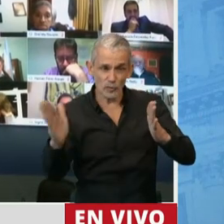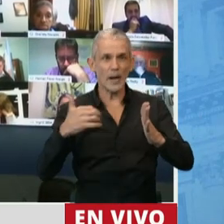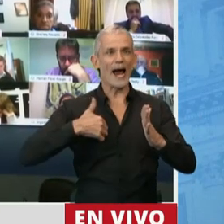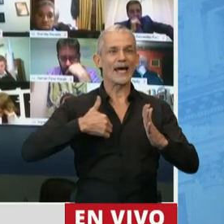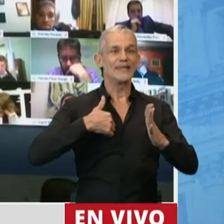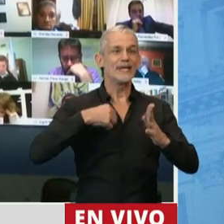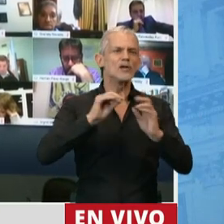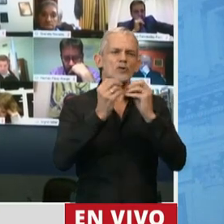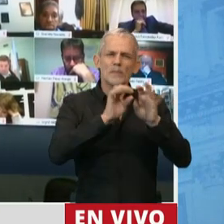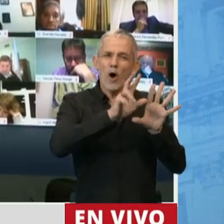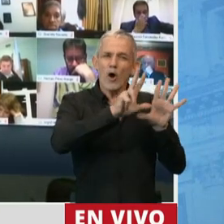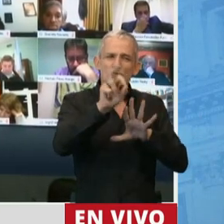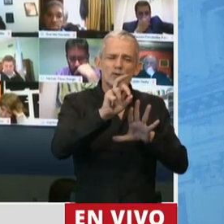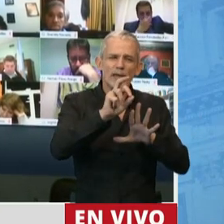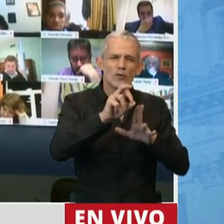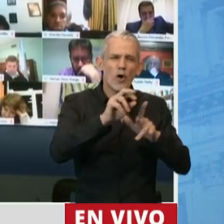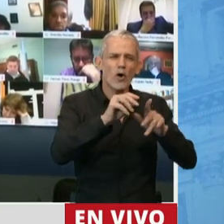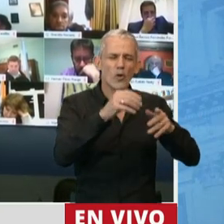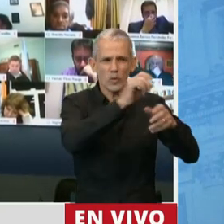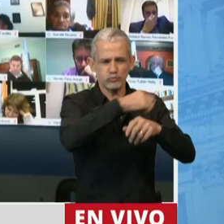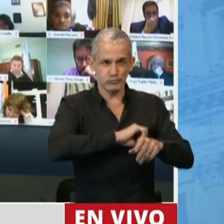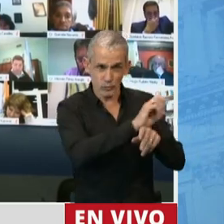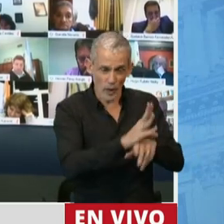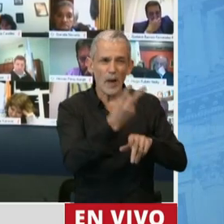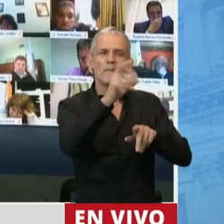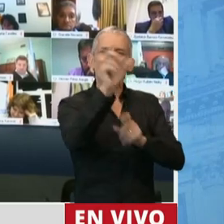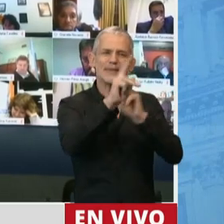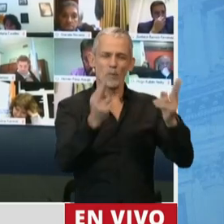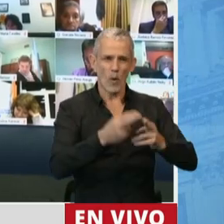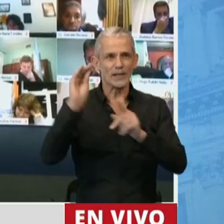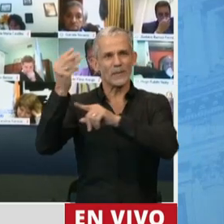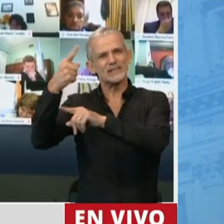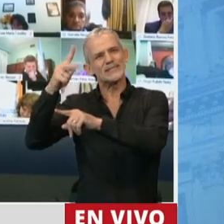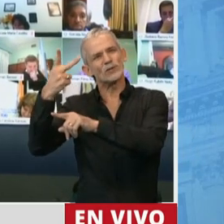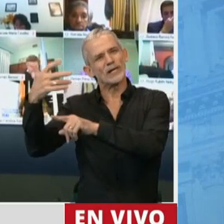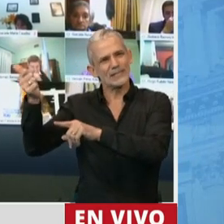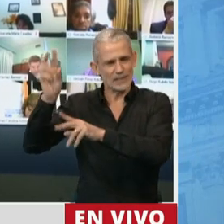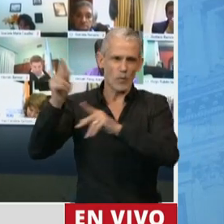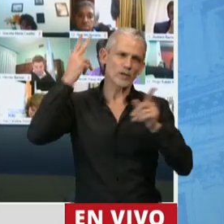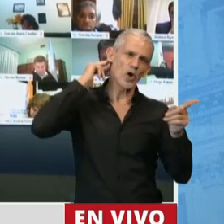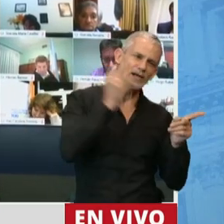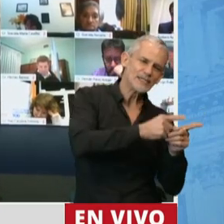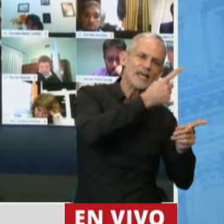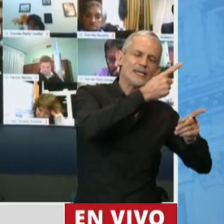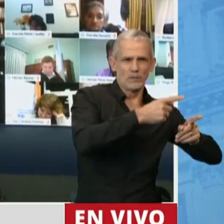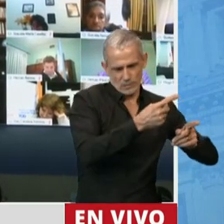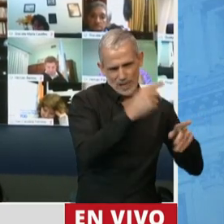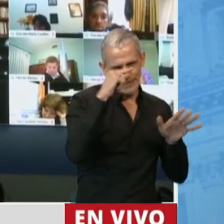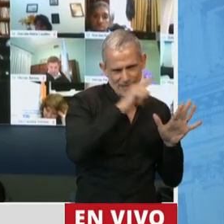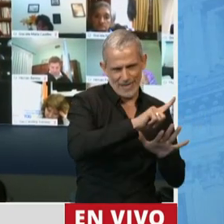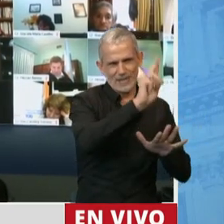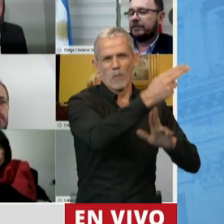Argentina tiene 820 casos, 20 muertes, Brasil 4256 casos, 136 muertes, Chile 2.054 casos, 7